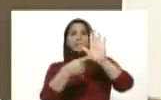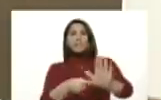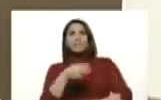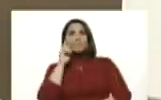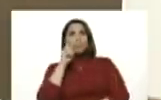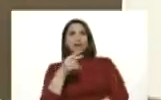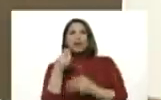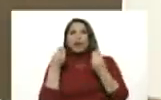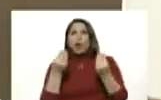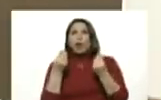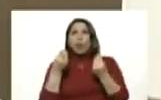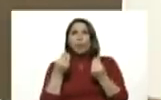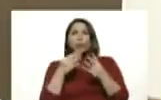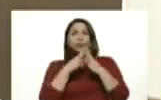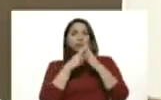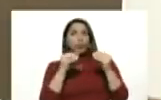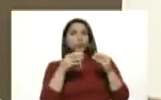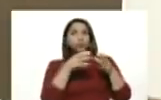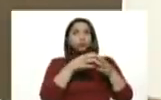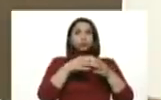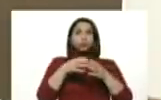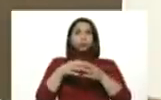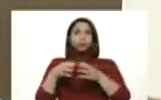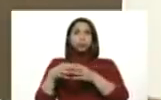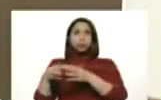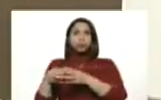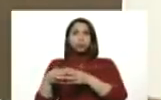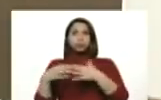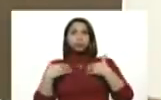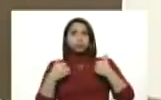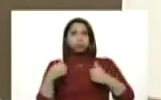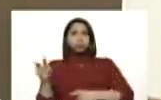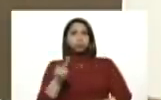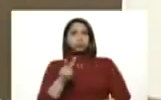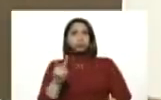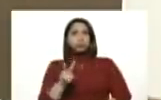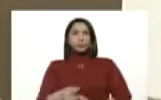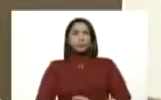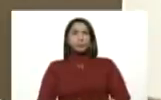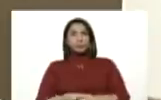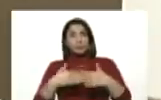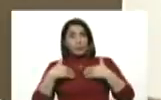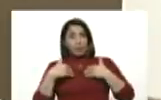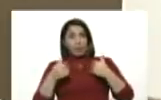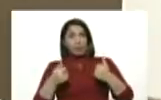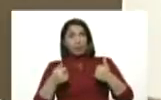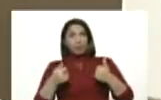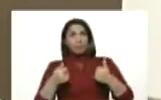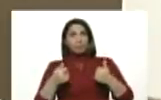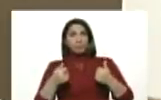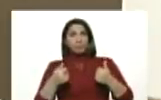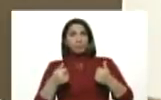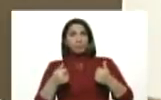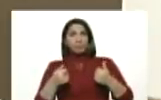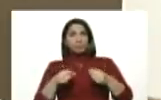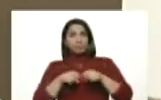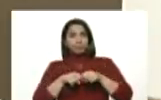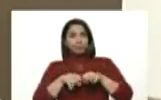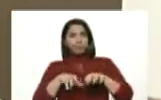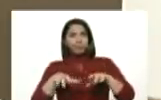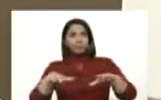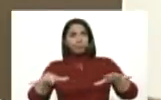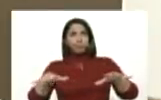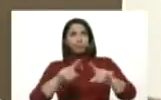todo el aparato de salud de Venezuela, sanitario y epidemiológico, se desplegó